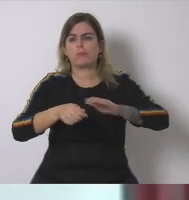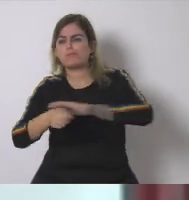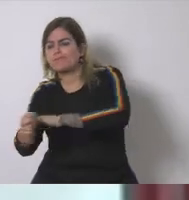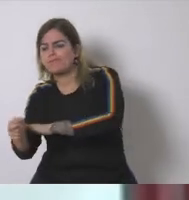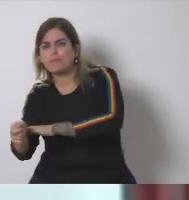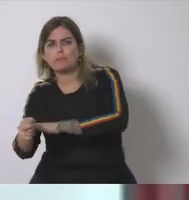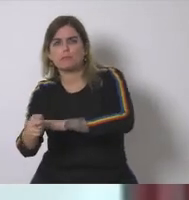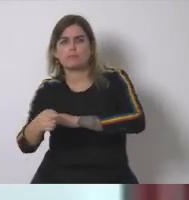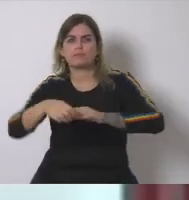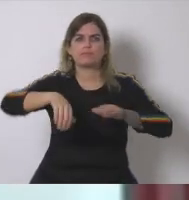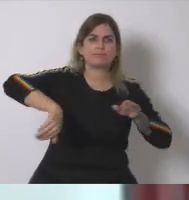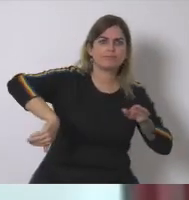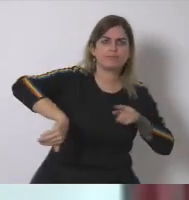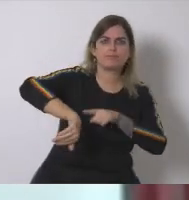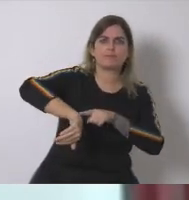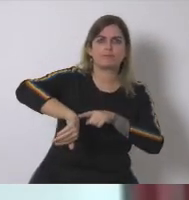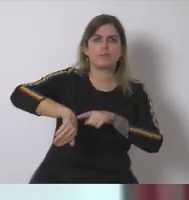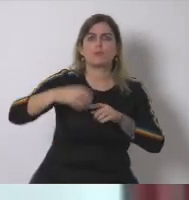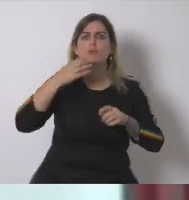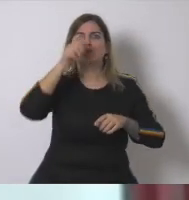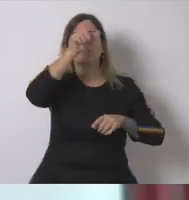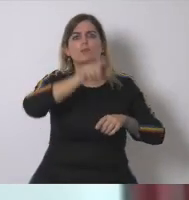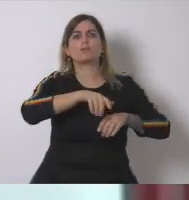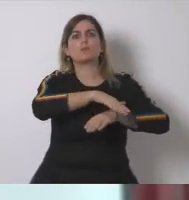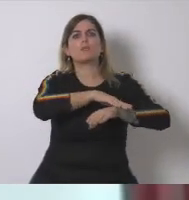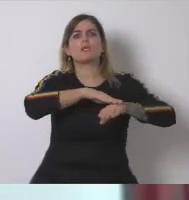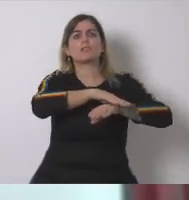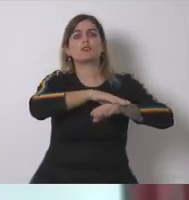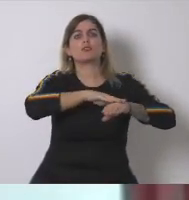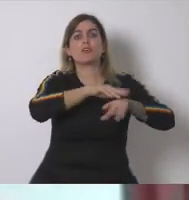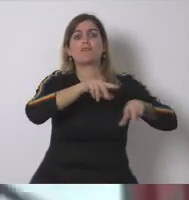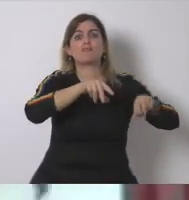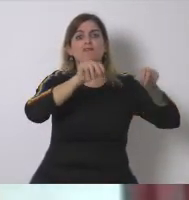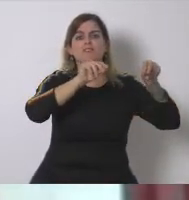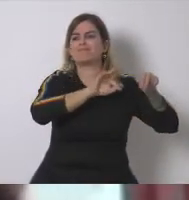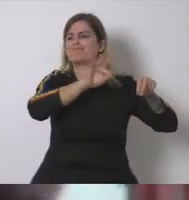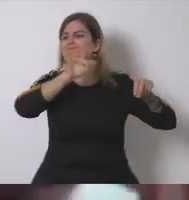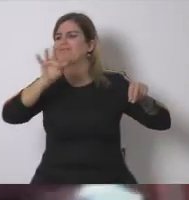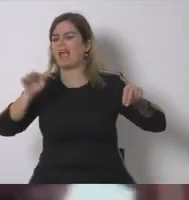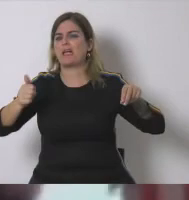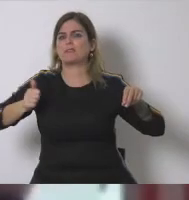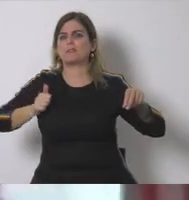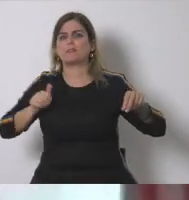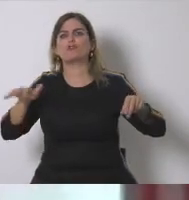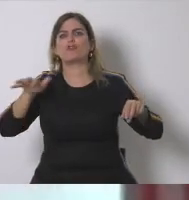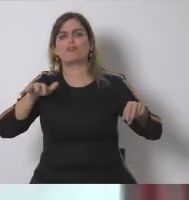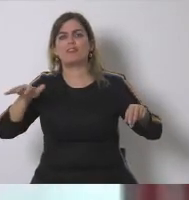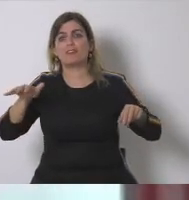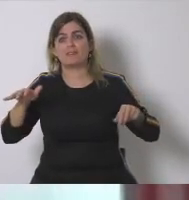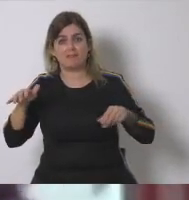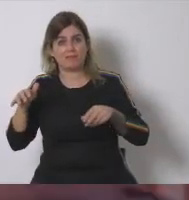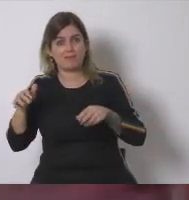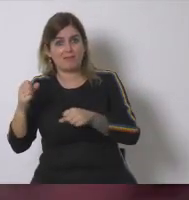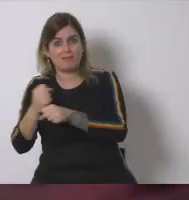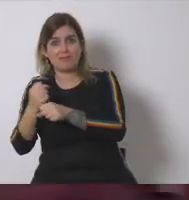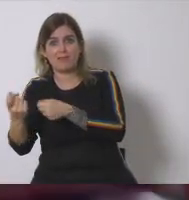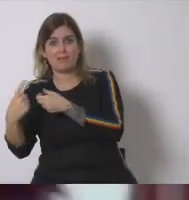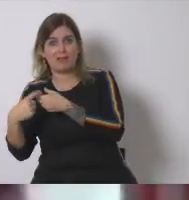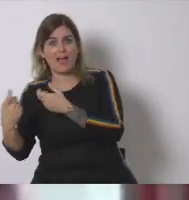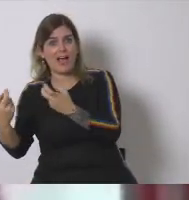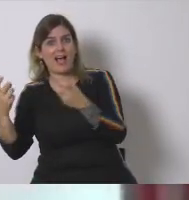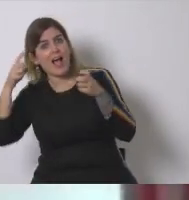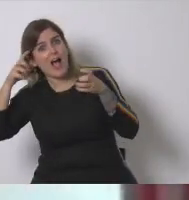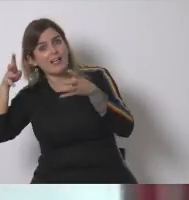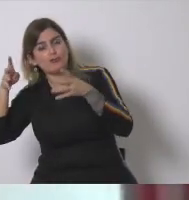dominan los ministerios porque ya sabemos que cuando un